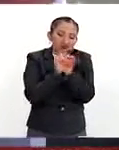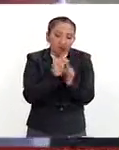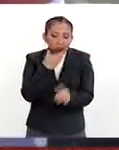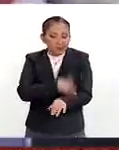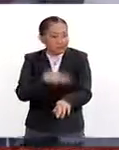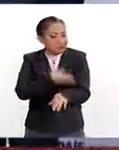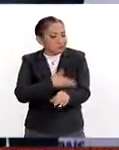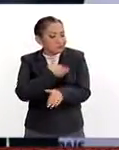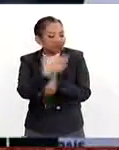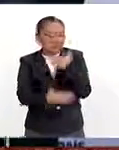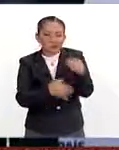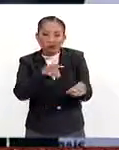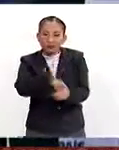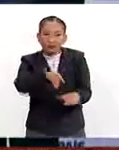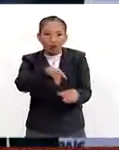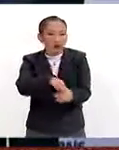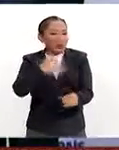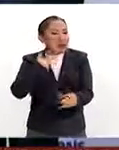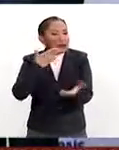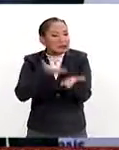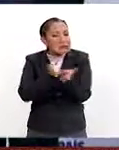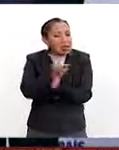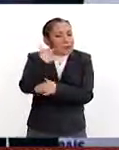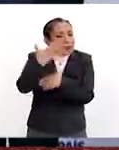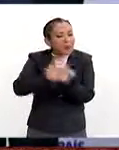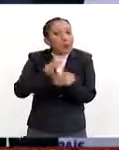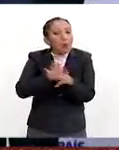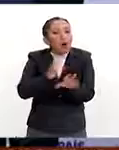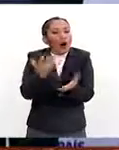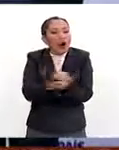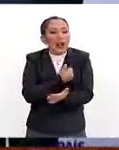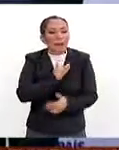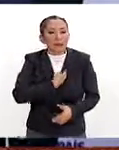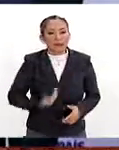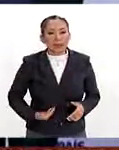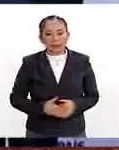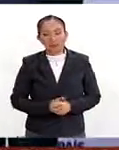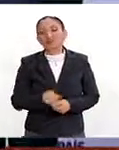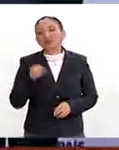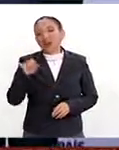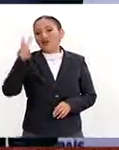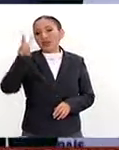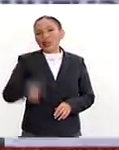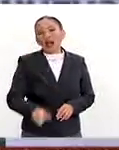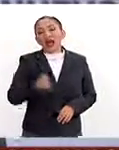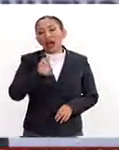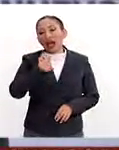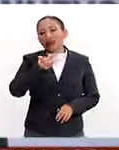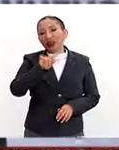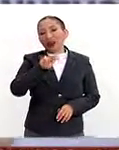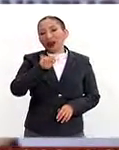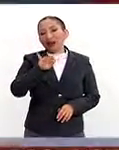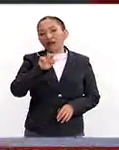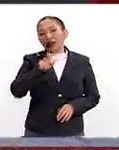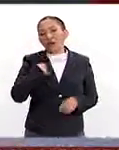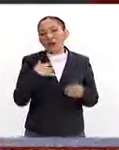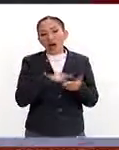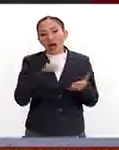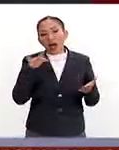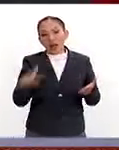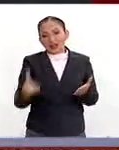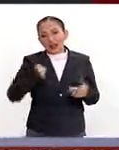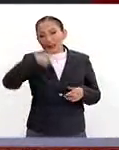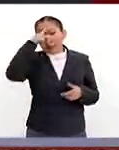procesos electorales y a las estrategias electorales. Así es. Así las cosas, Adelmiro Franco. Te agradezco mucho que hayas estado